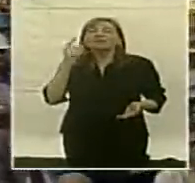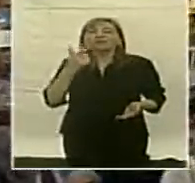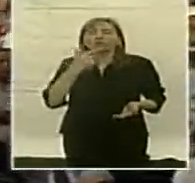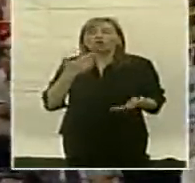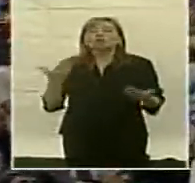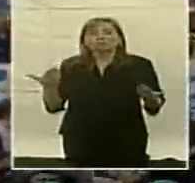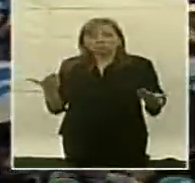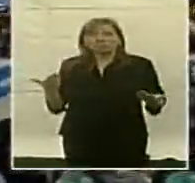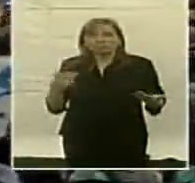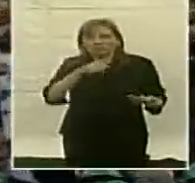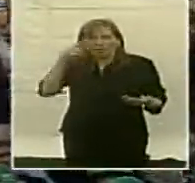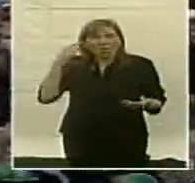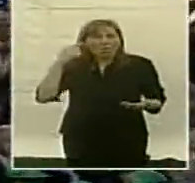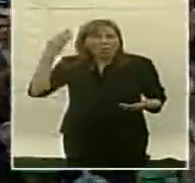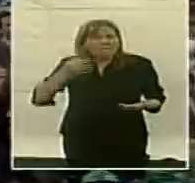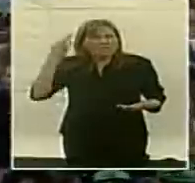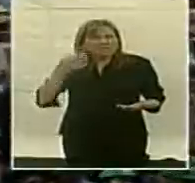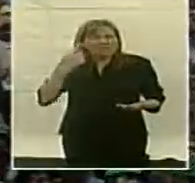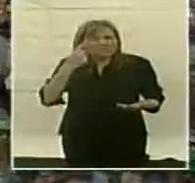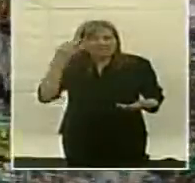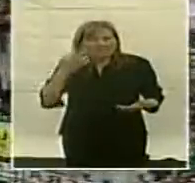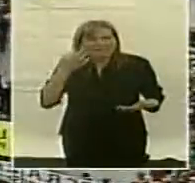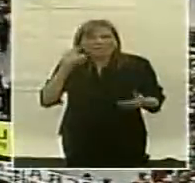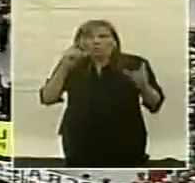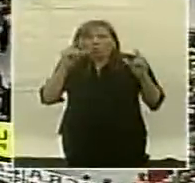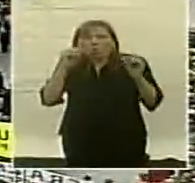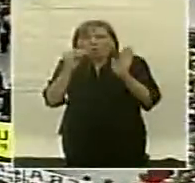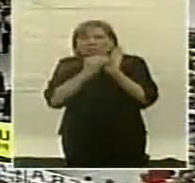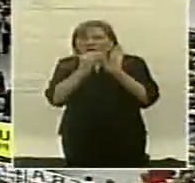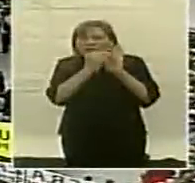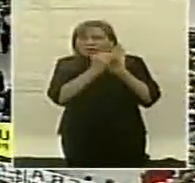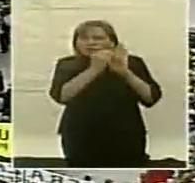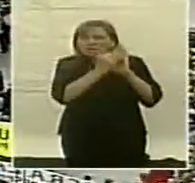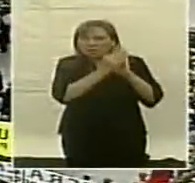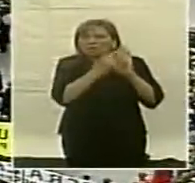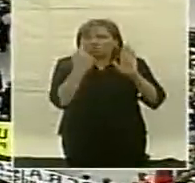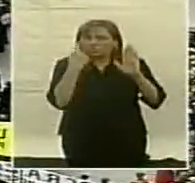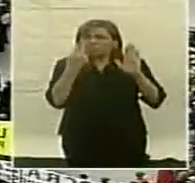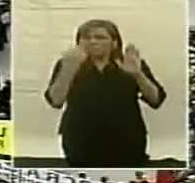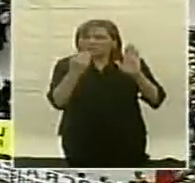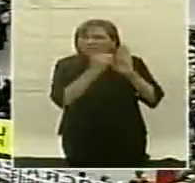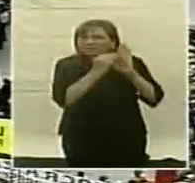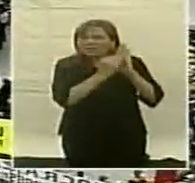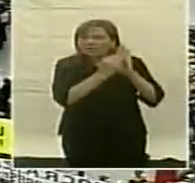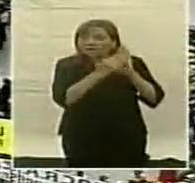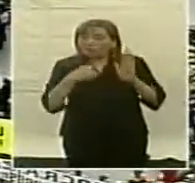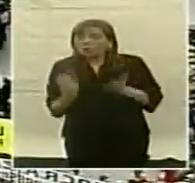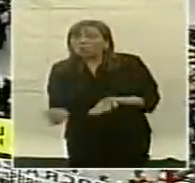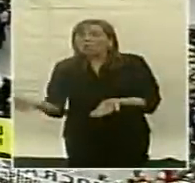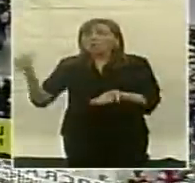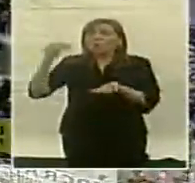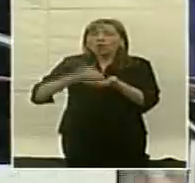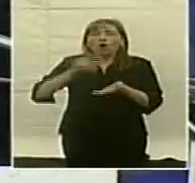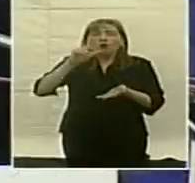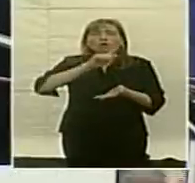Que se escuche bien la cifra, que se escuche bien la cifra. Hemos incorporado